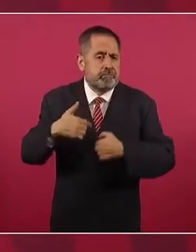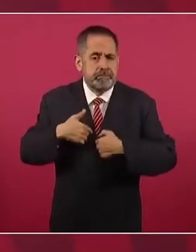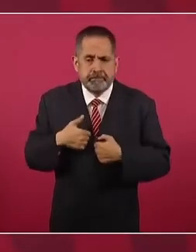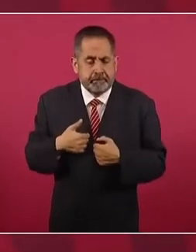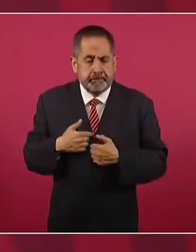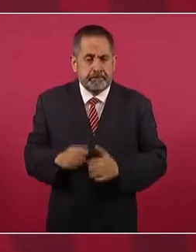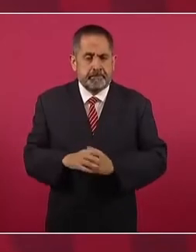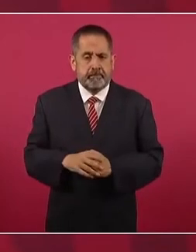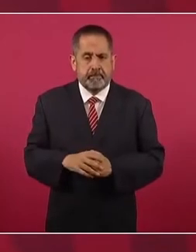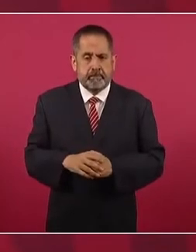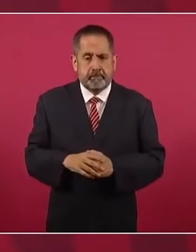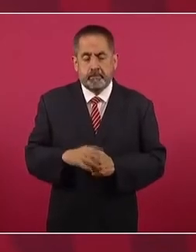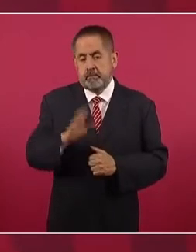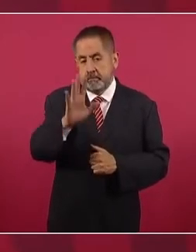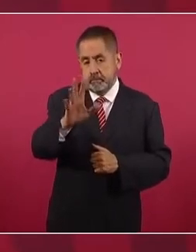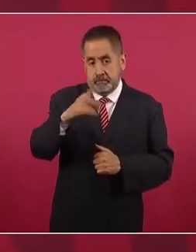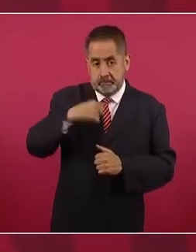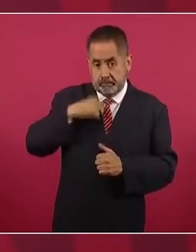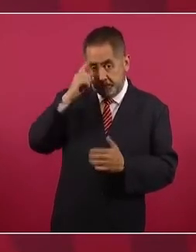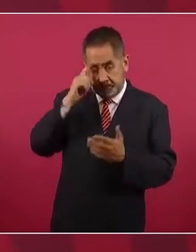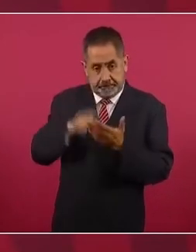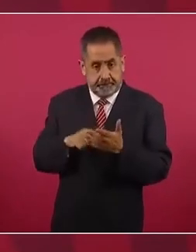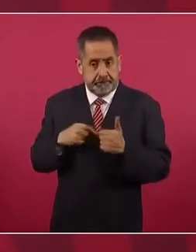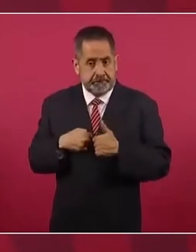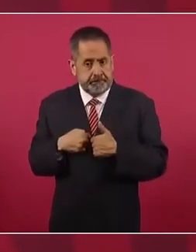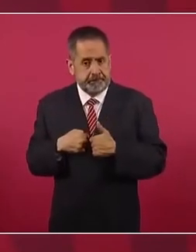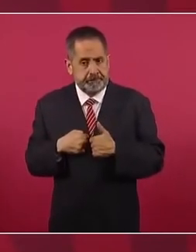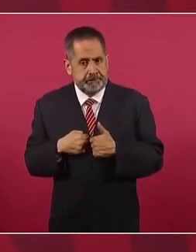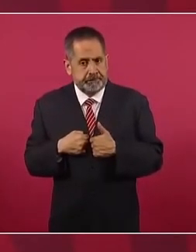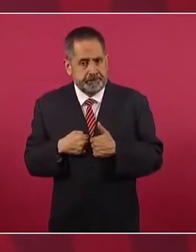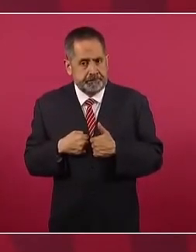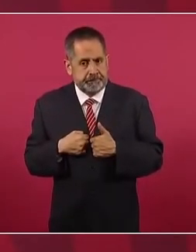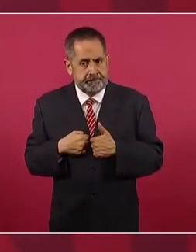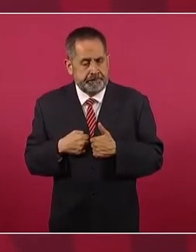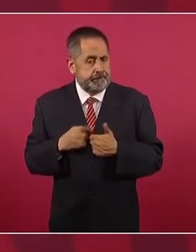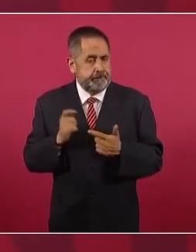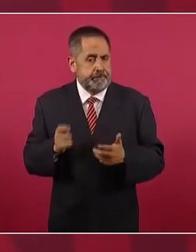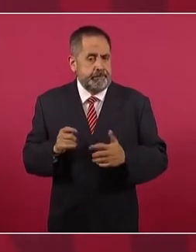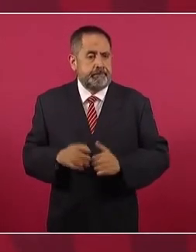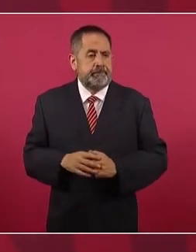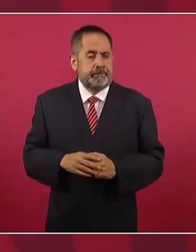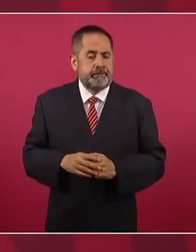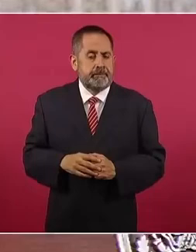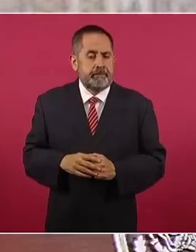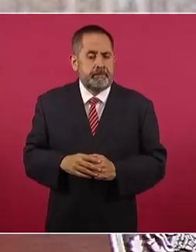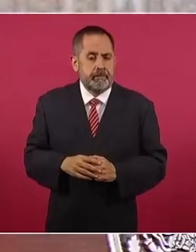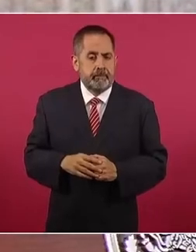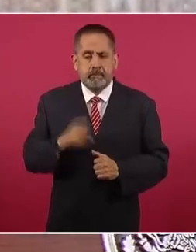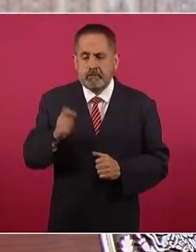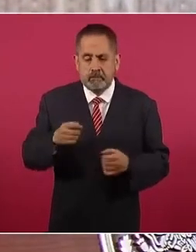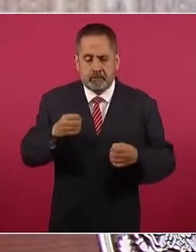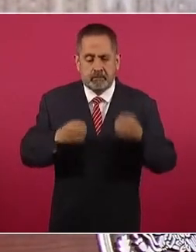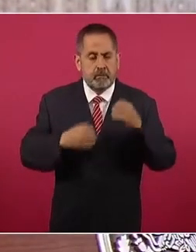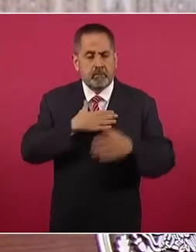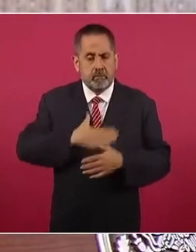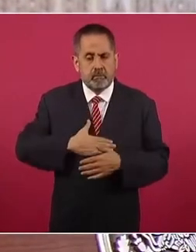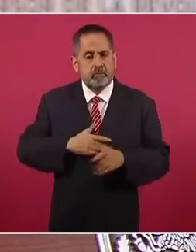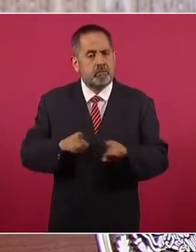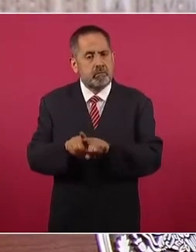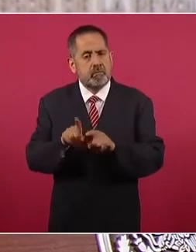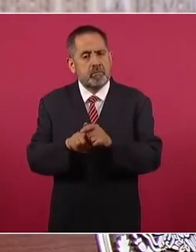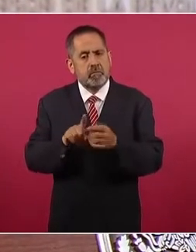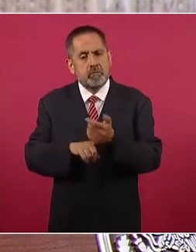Yo lo que creo es que es justicia también